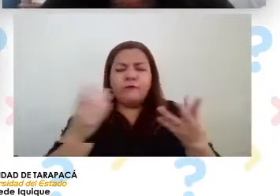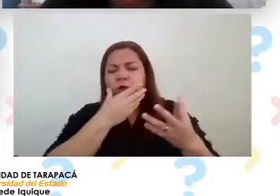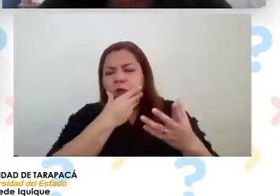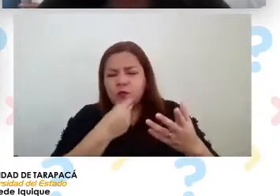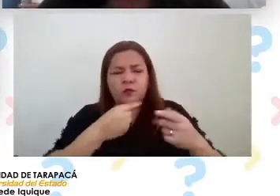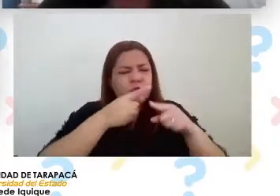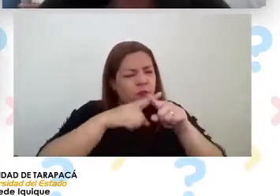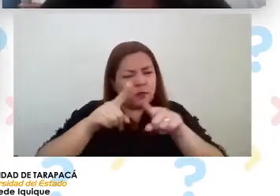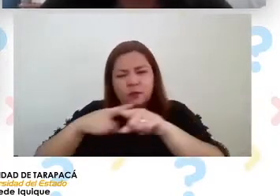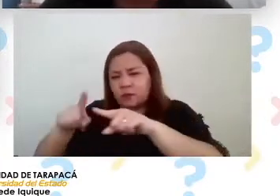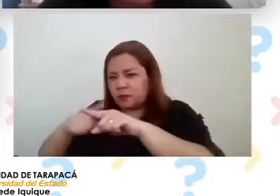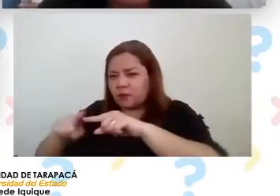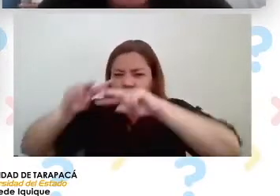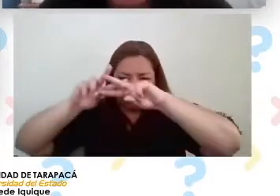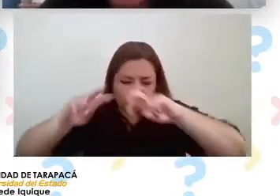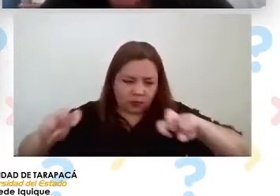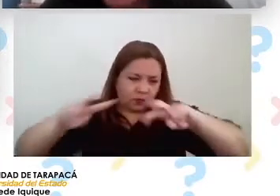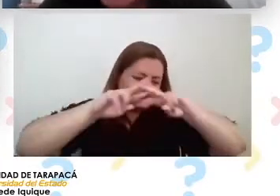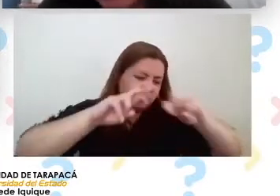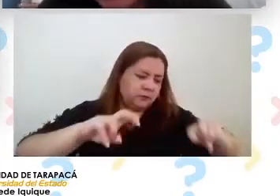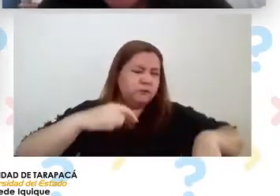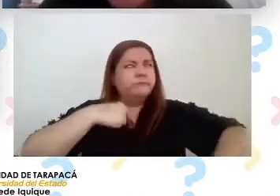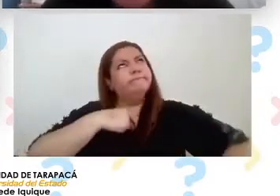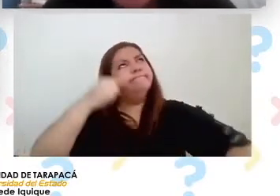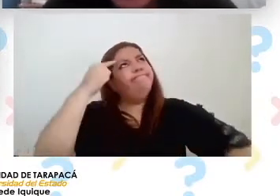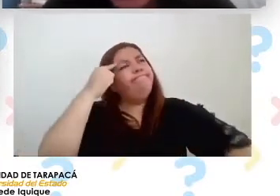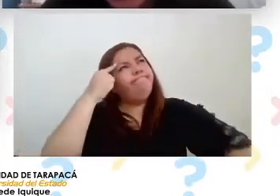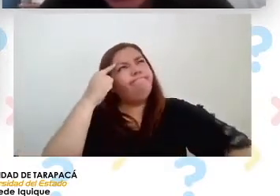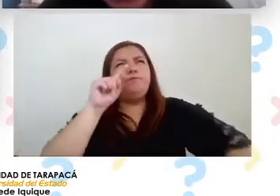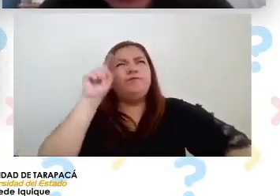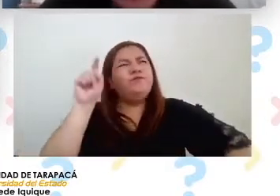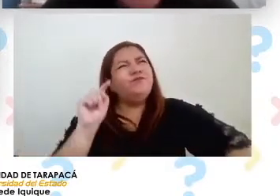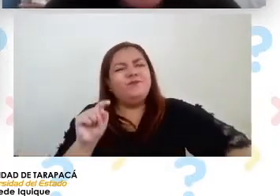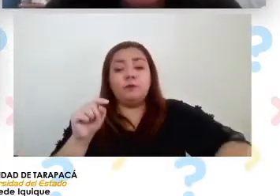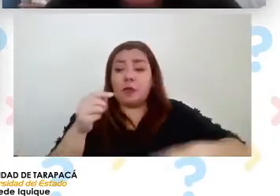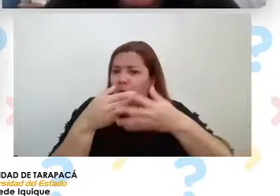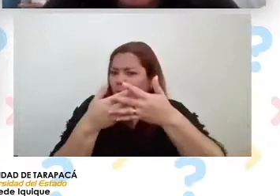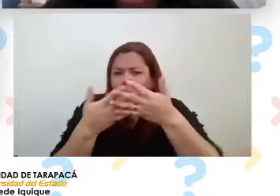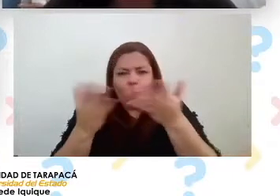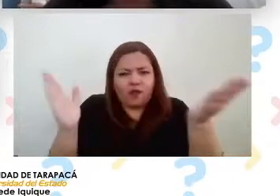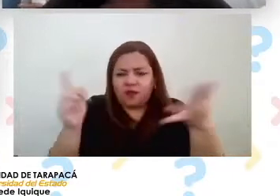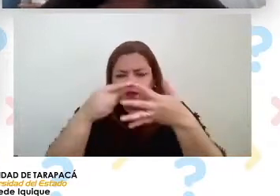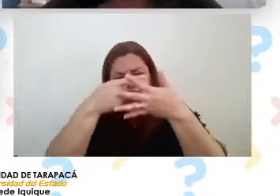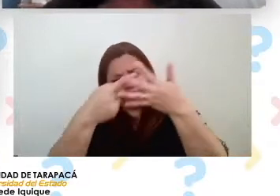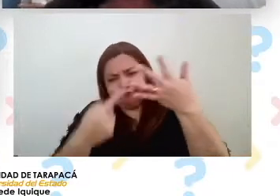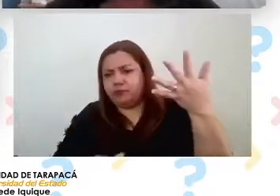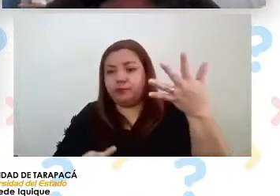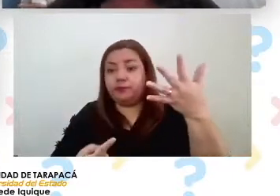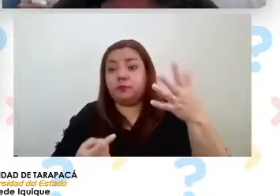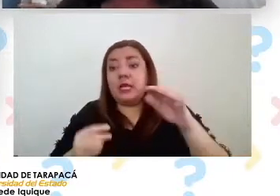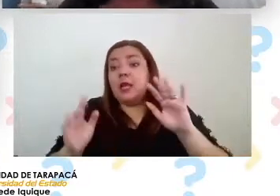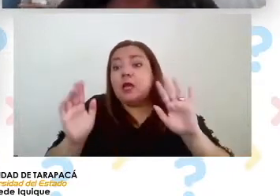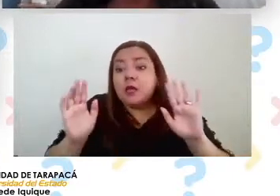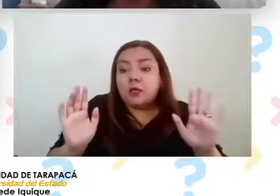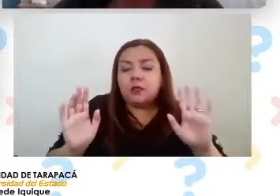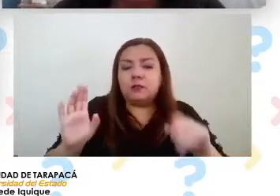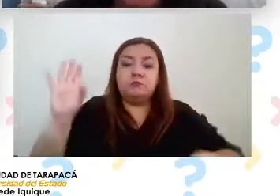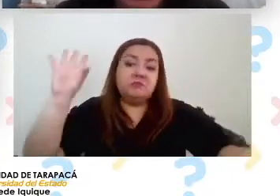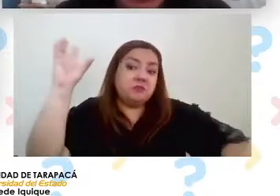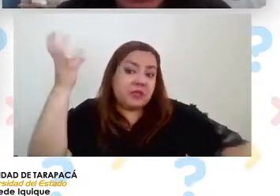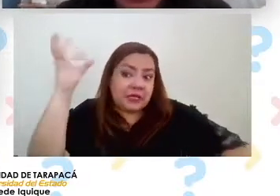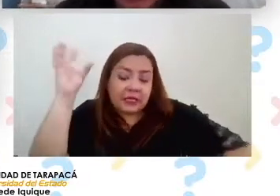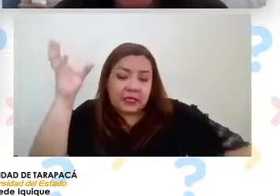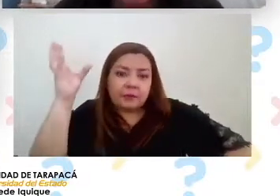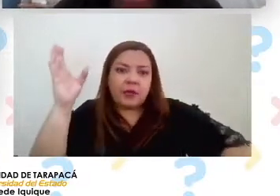investigaciones acá uno se puede plantear preguntas pero de todo tipo tanto del de la climatología de la